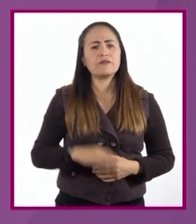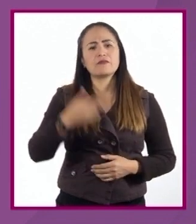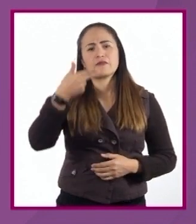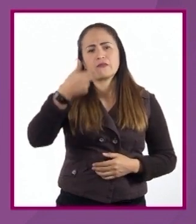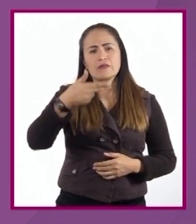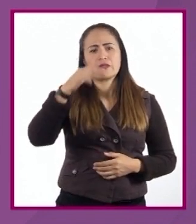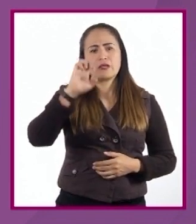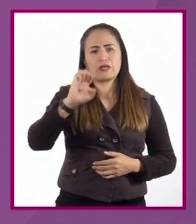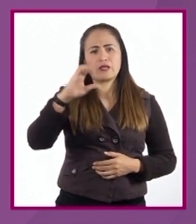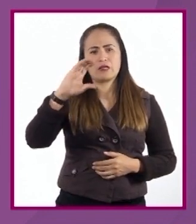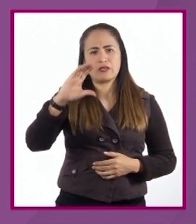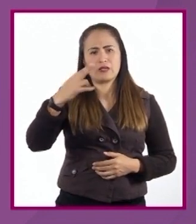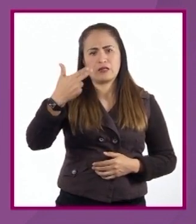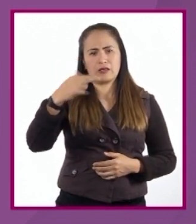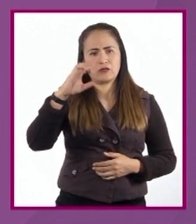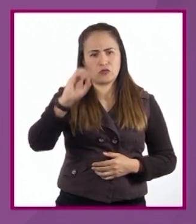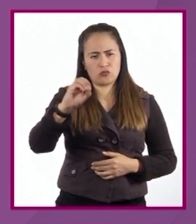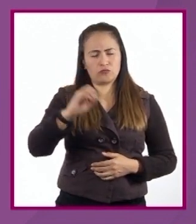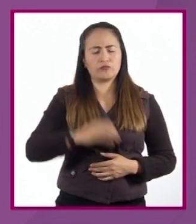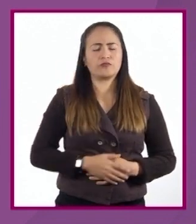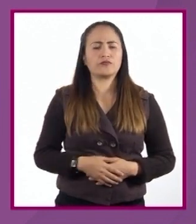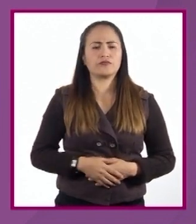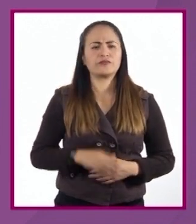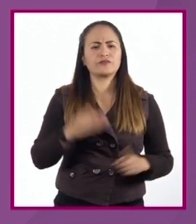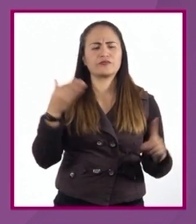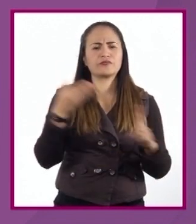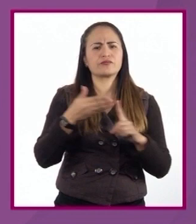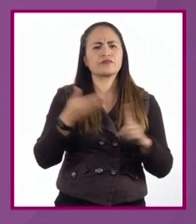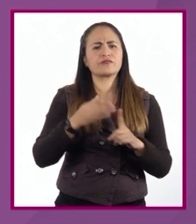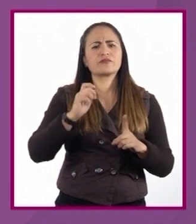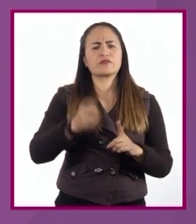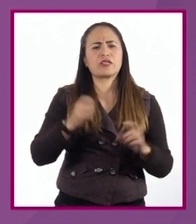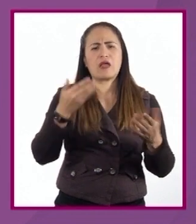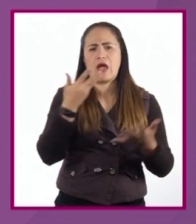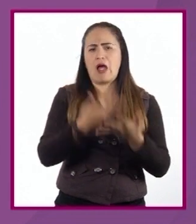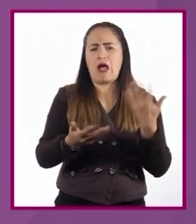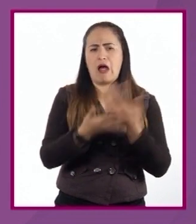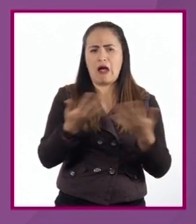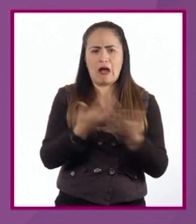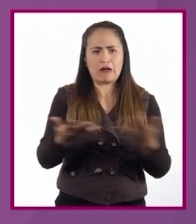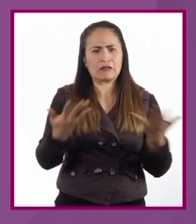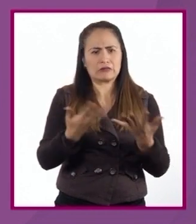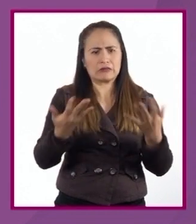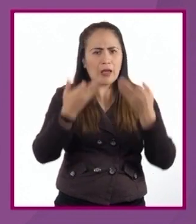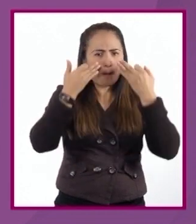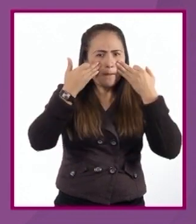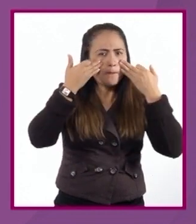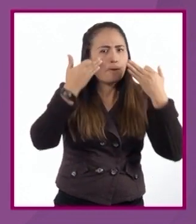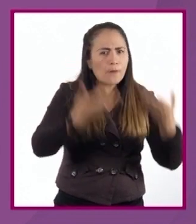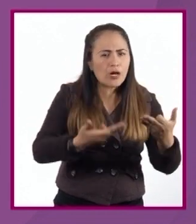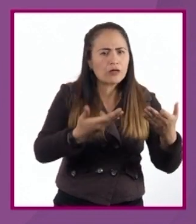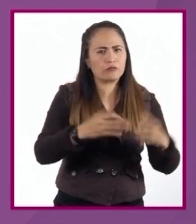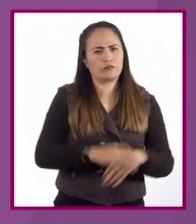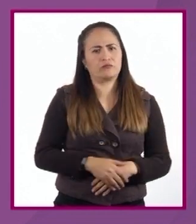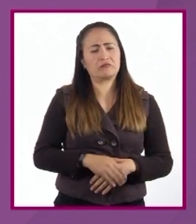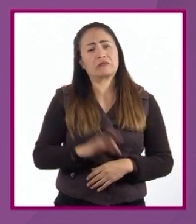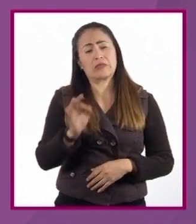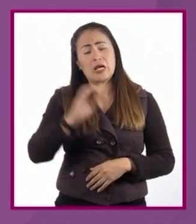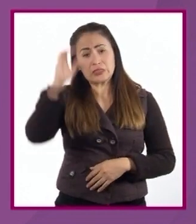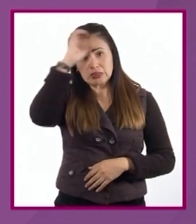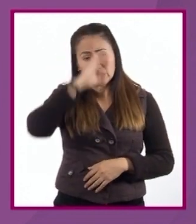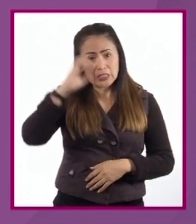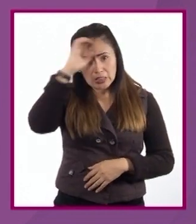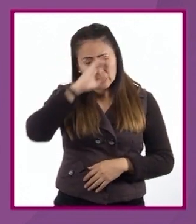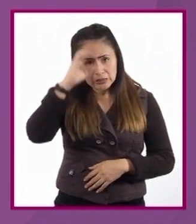término hecho se refiere a aquello que ocurre de forma tangible y es comprobable, ya sea por la ciencia